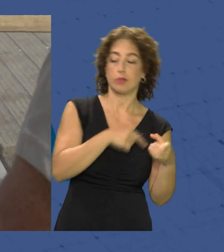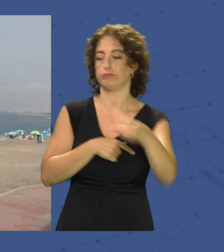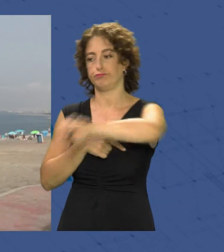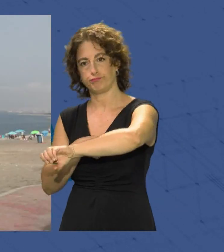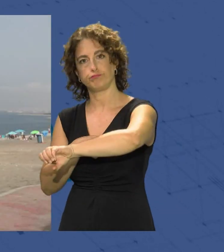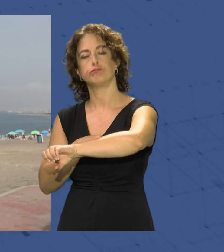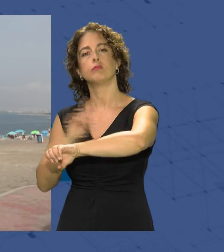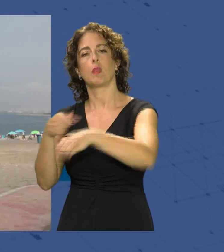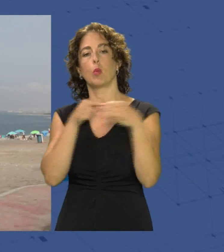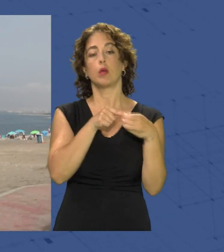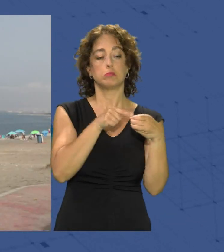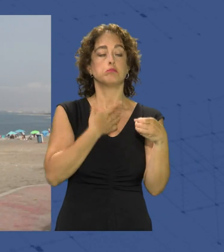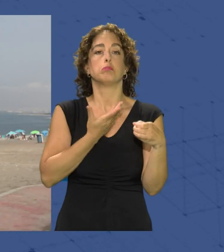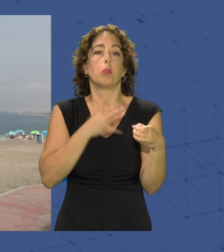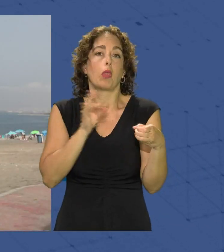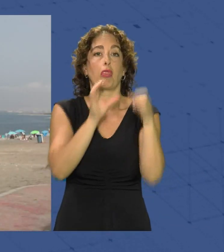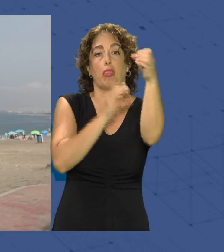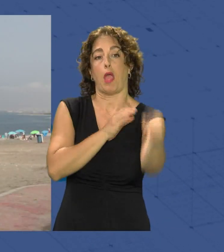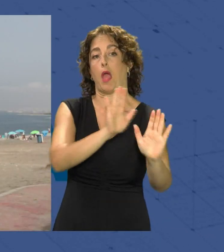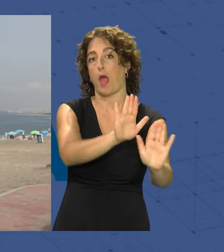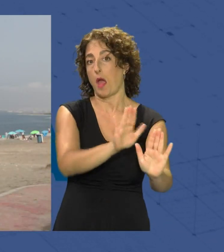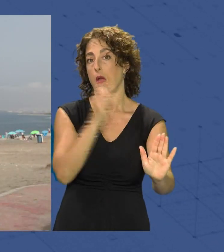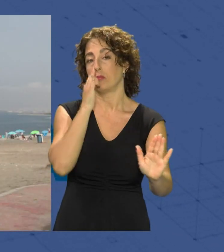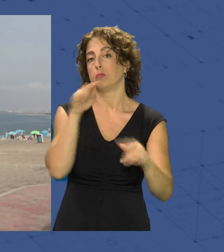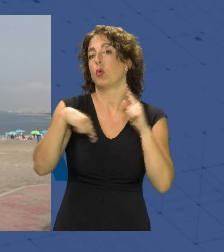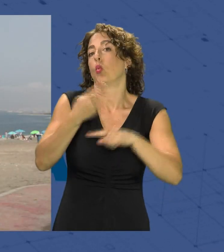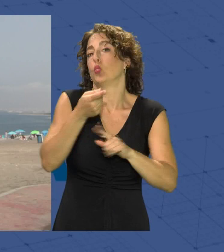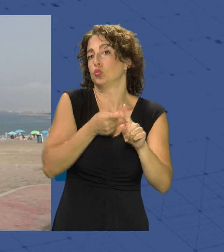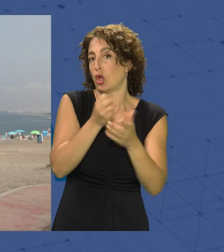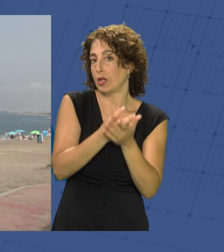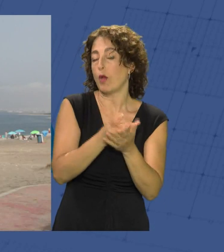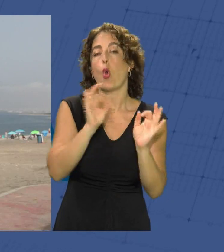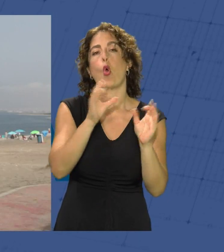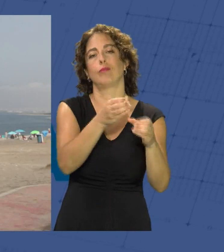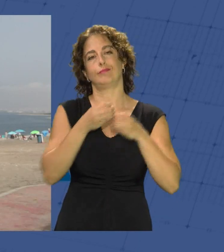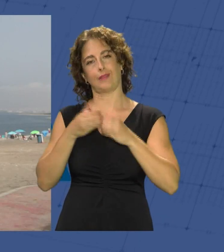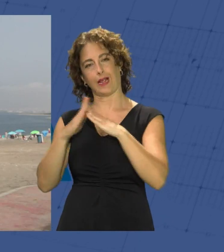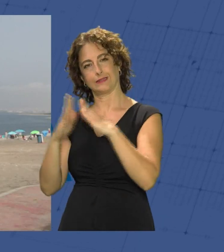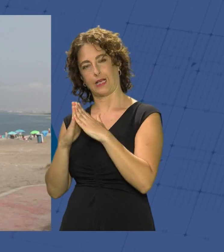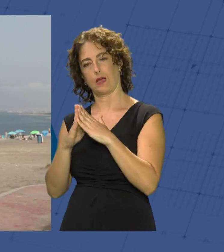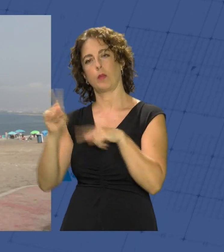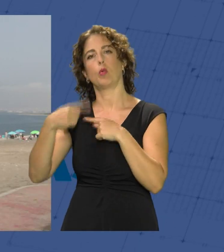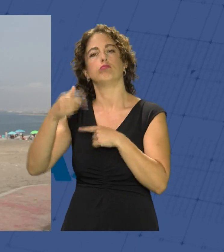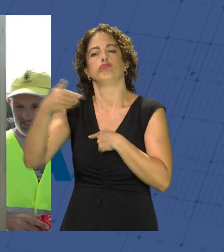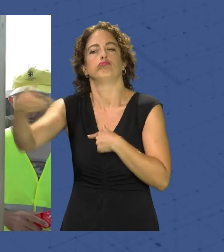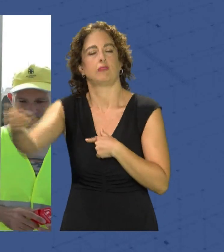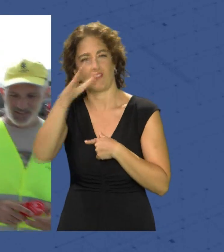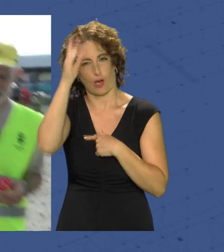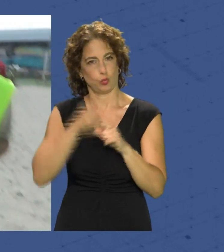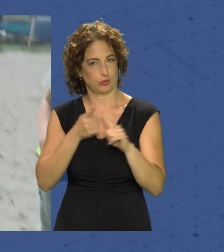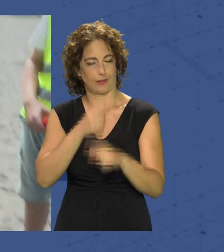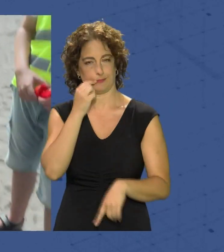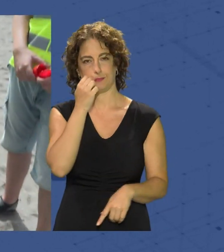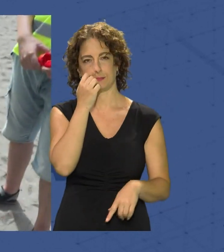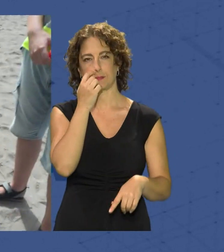colilla y luego el colillero o lo dejan para su próximo uso o lo llevan a casa y lo pueden usar durante todo el verano. La